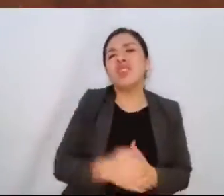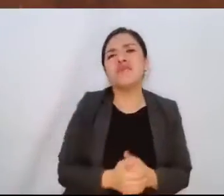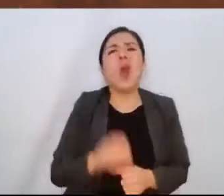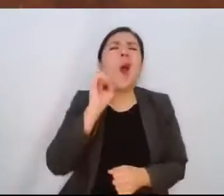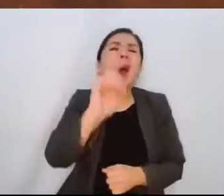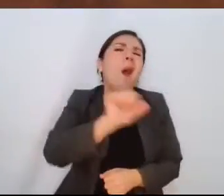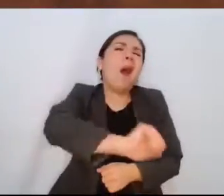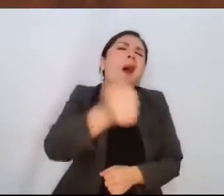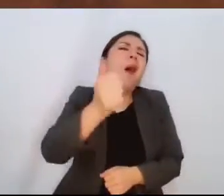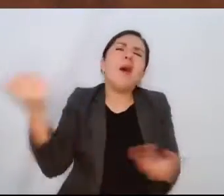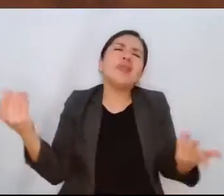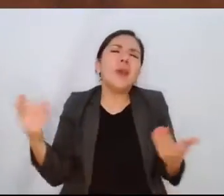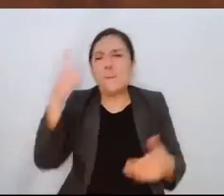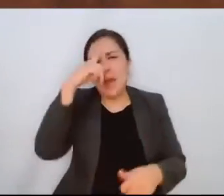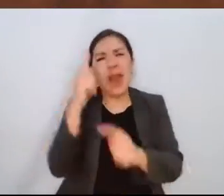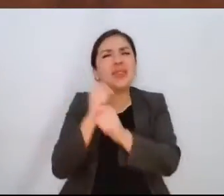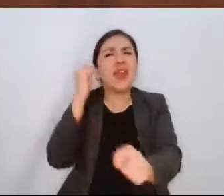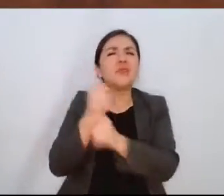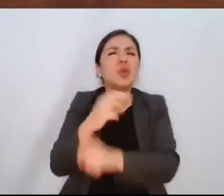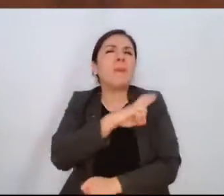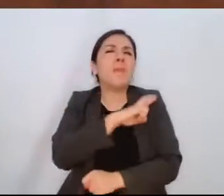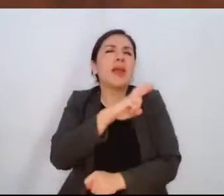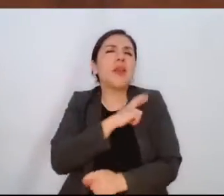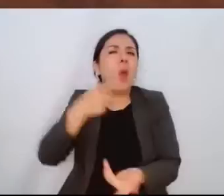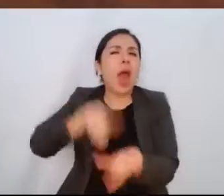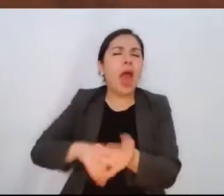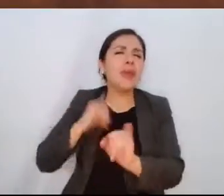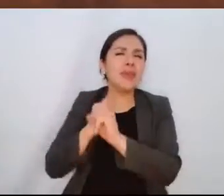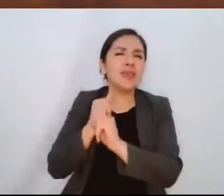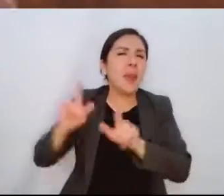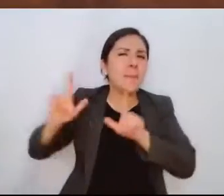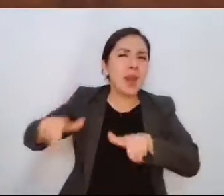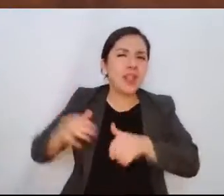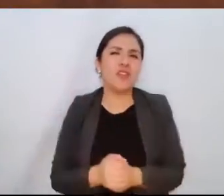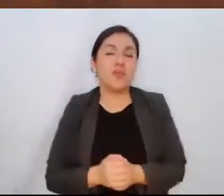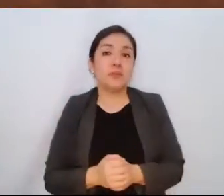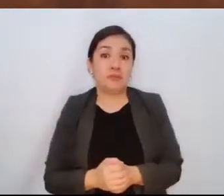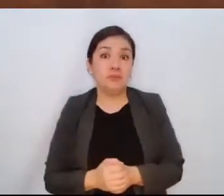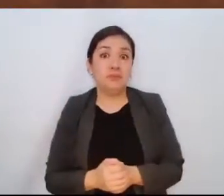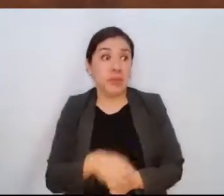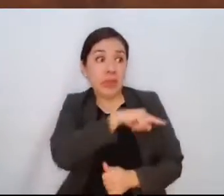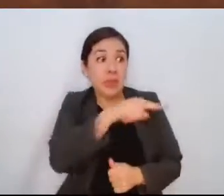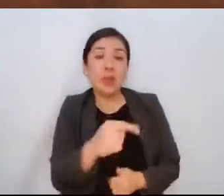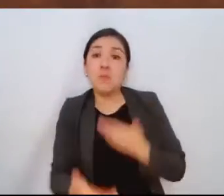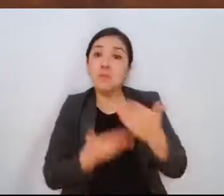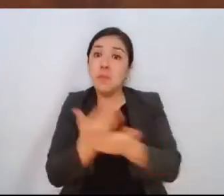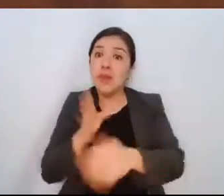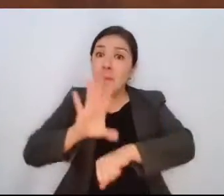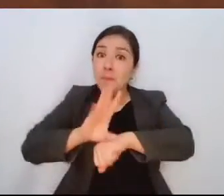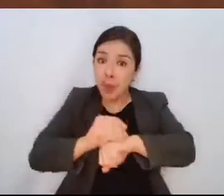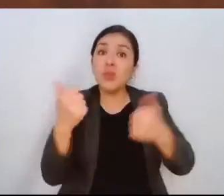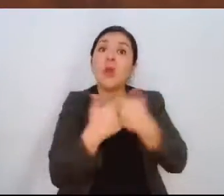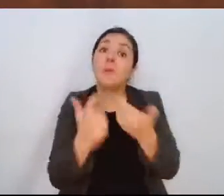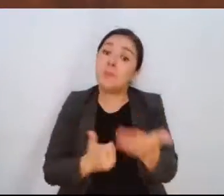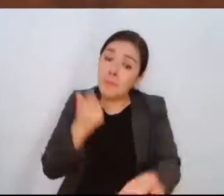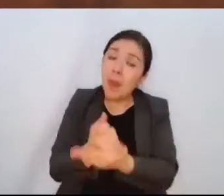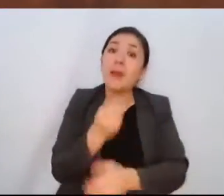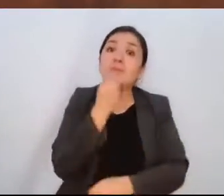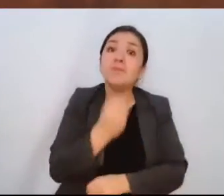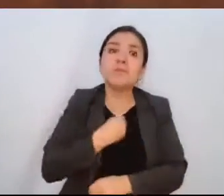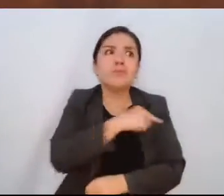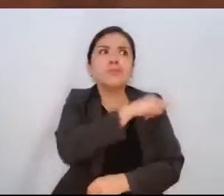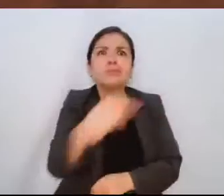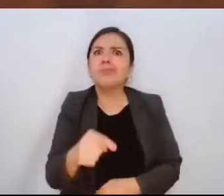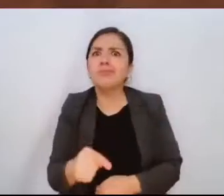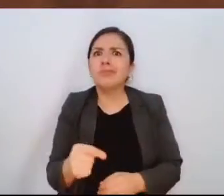tipos de transportes que se hacen a través de plataformas, y aquellos que piden una concesión y pagan una concesión, se encuentran en un estado de